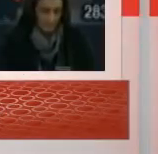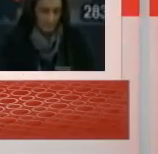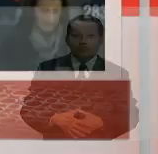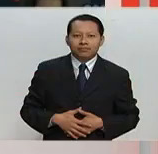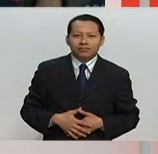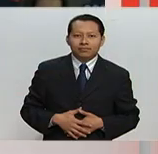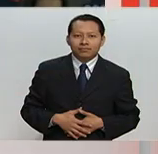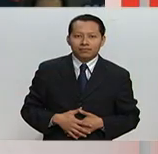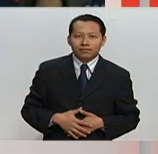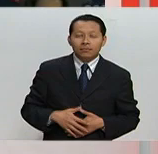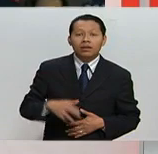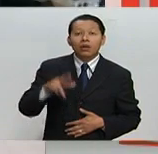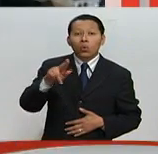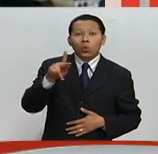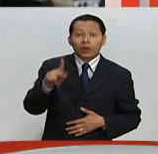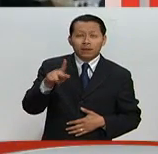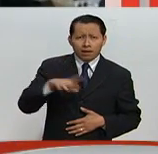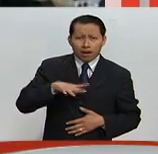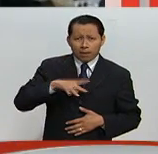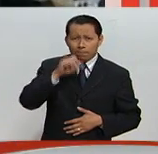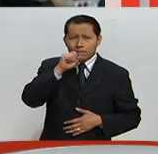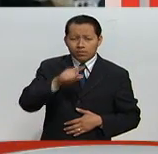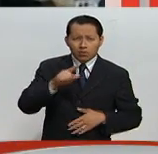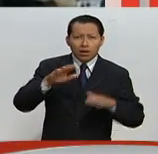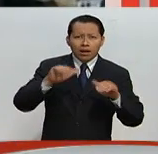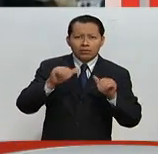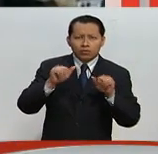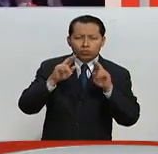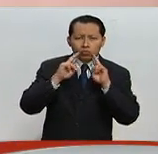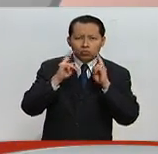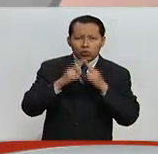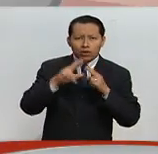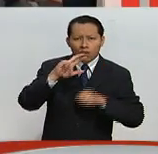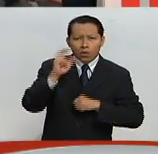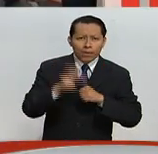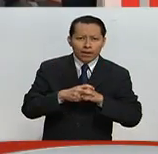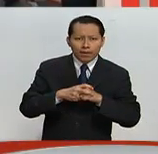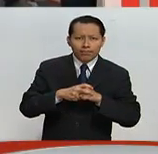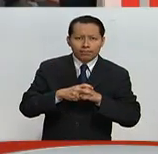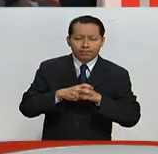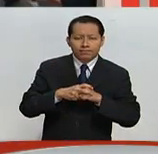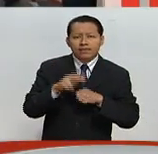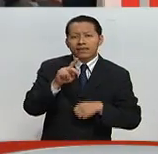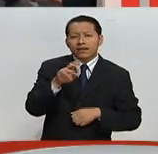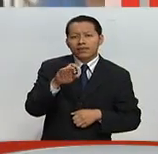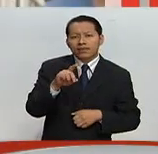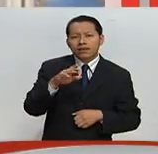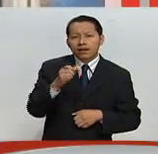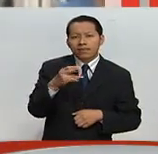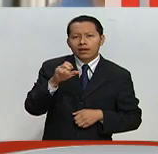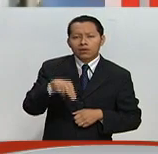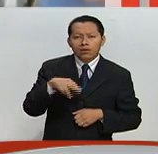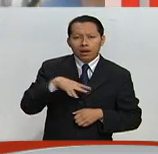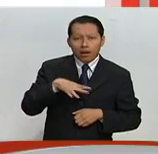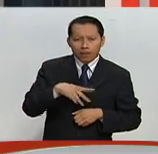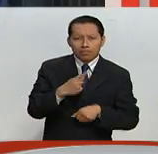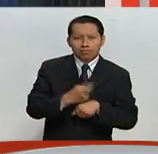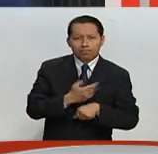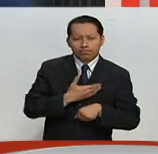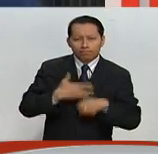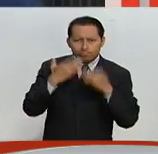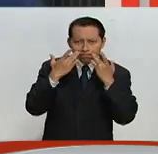El Reino Unido pone al mundo en shock, dice adiós a la Unión Europea. David Cameron renuncia como primer ministro.